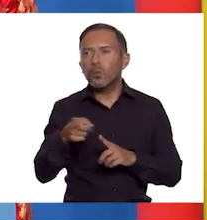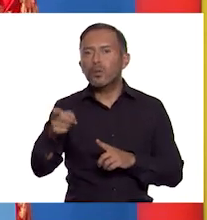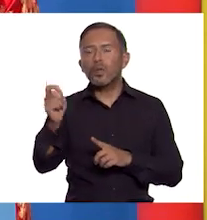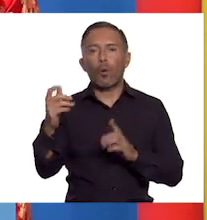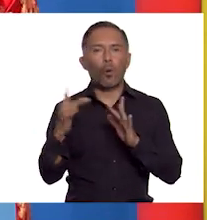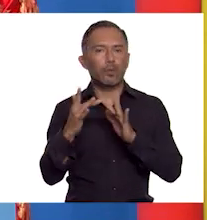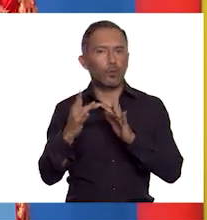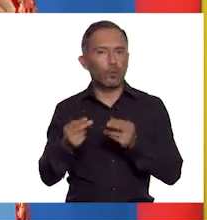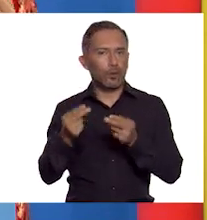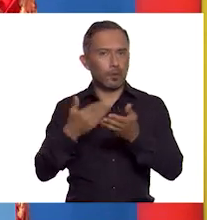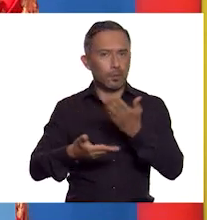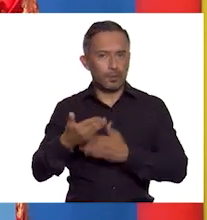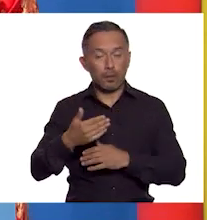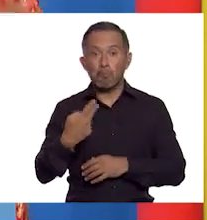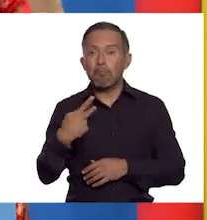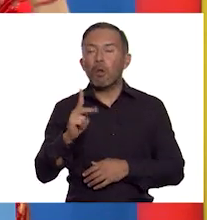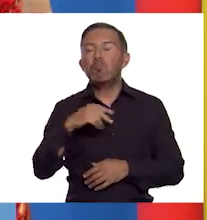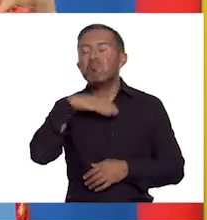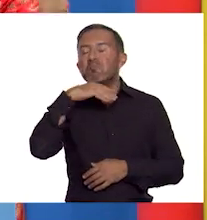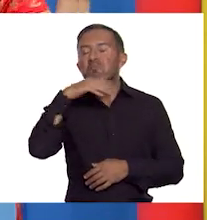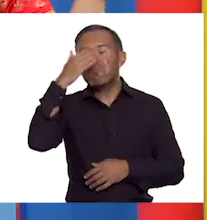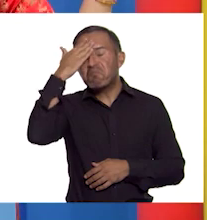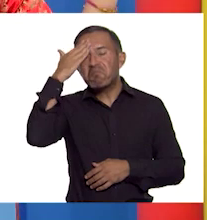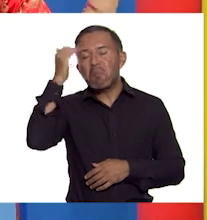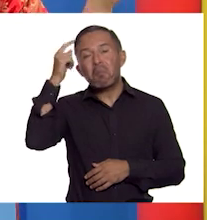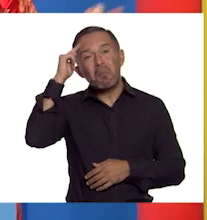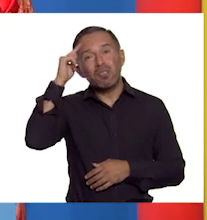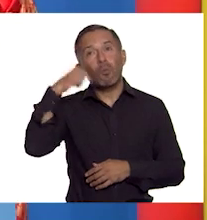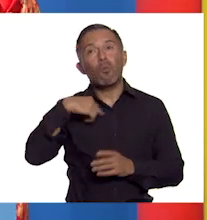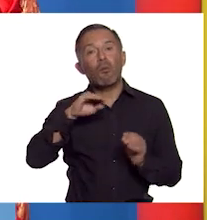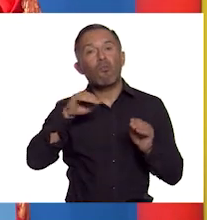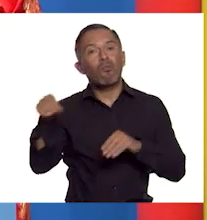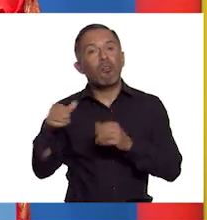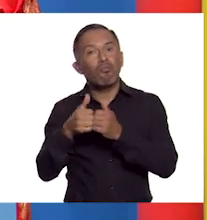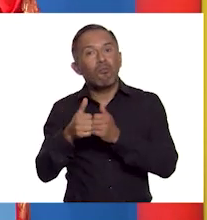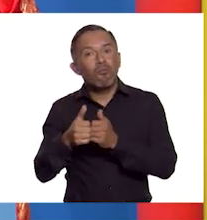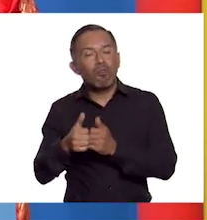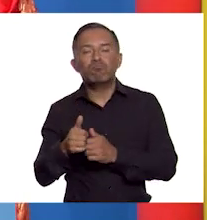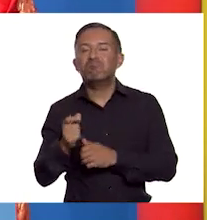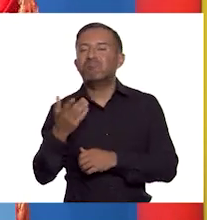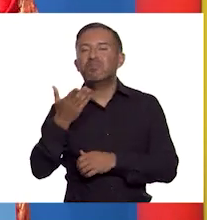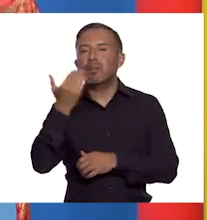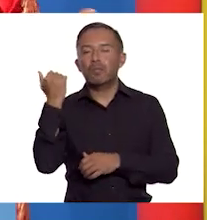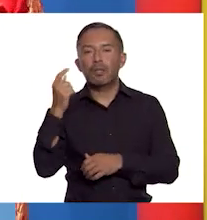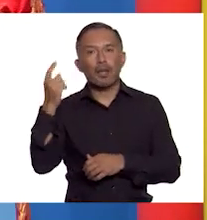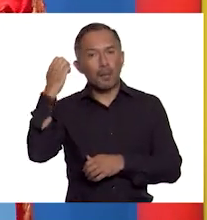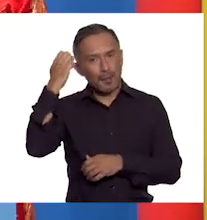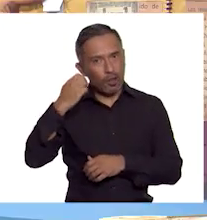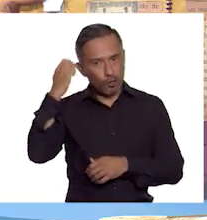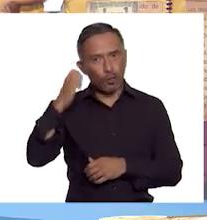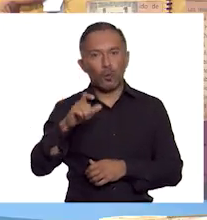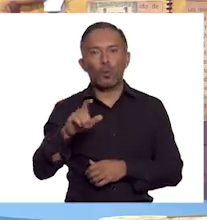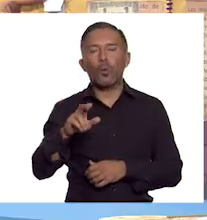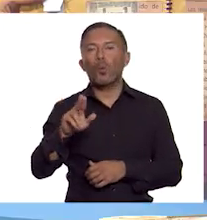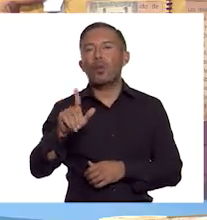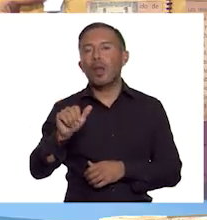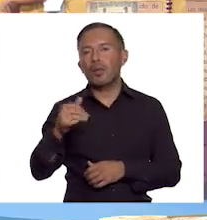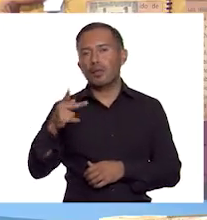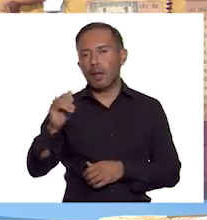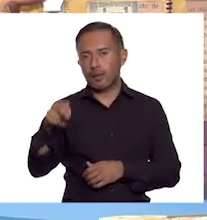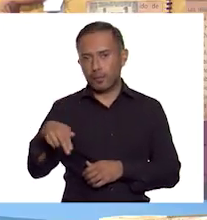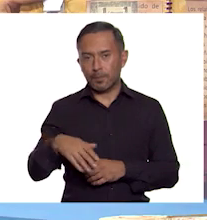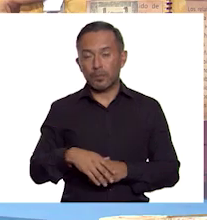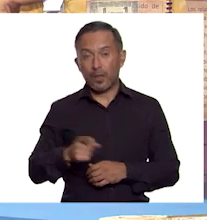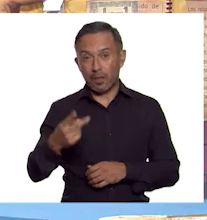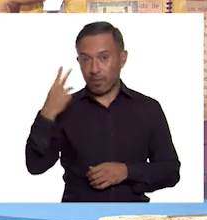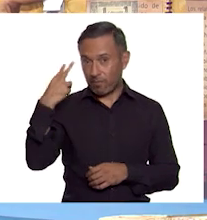jamás se imaginaron es que permanecerían por un largo periodo al servicio del emperador Kublai Khan. Durante su viaje